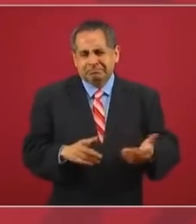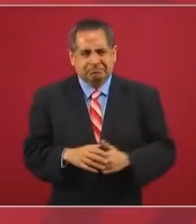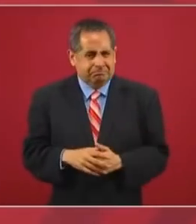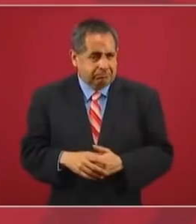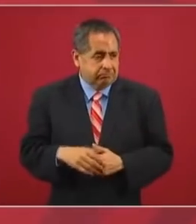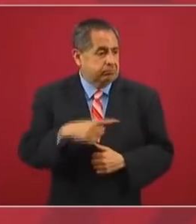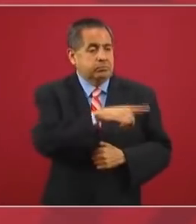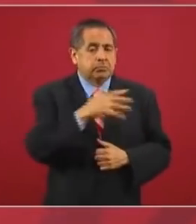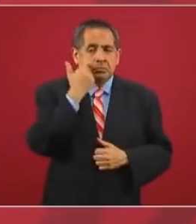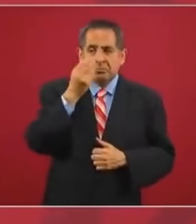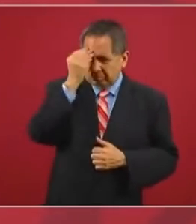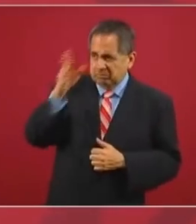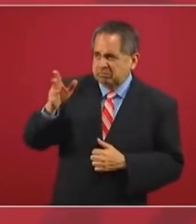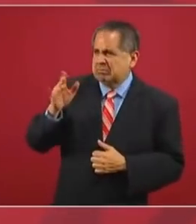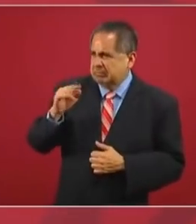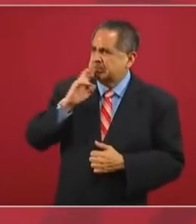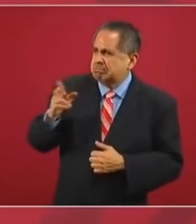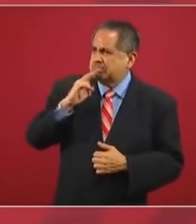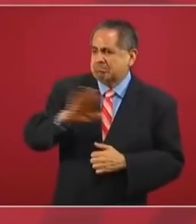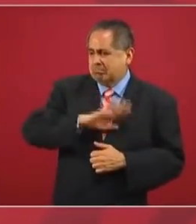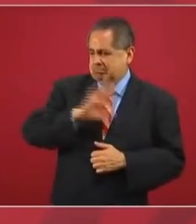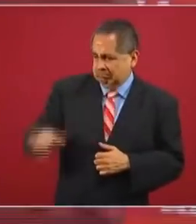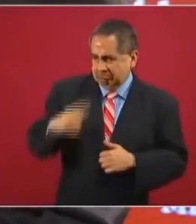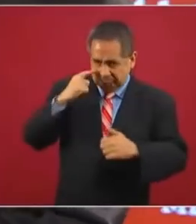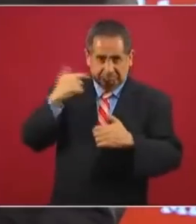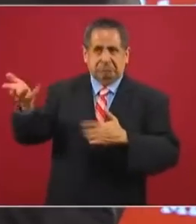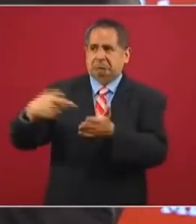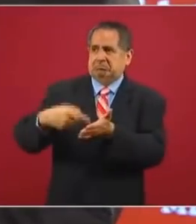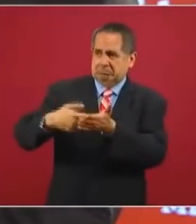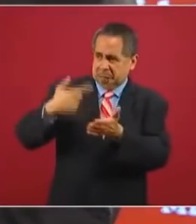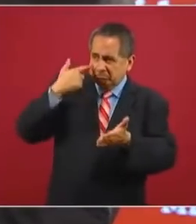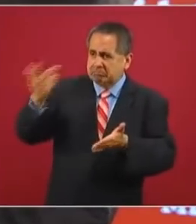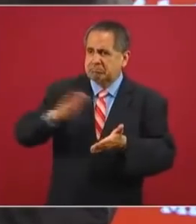más muertos en México que en ninguna parte del mundo.